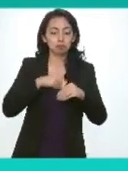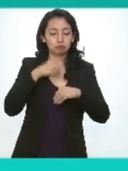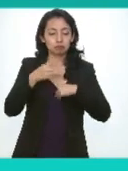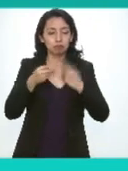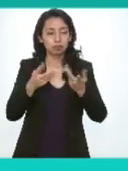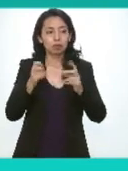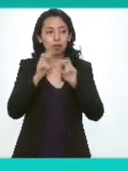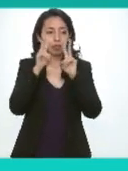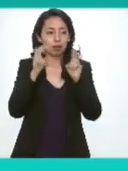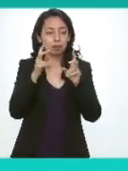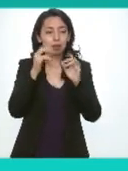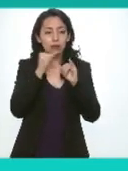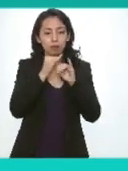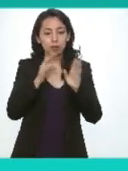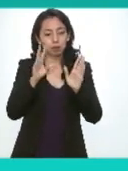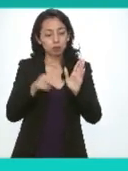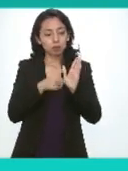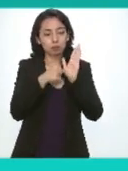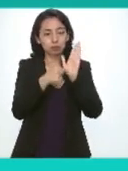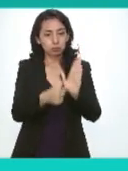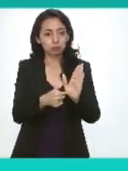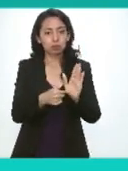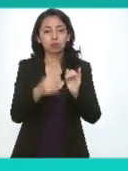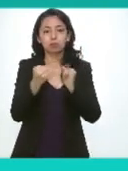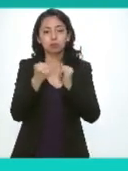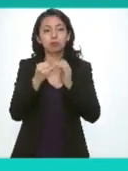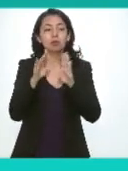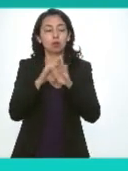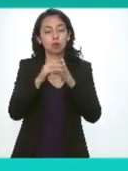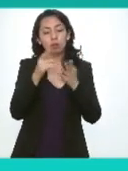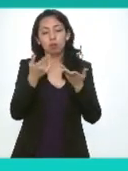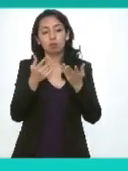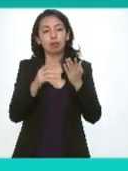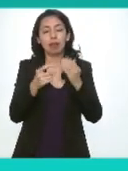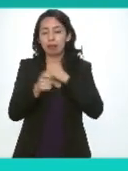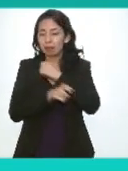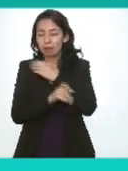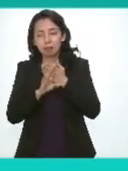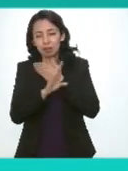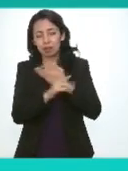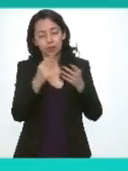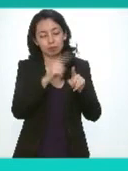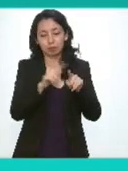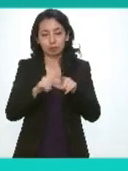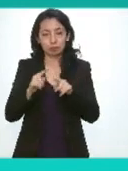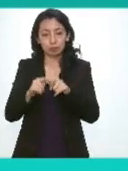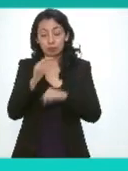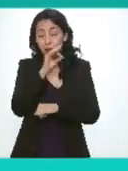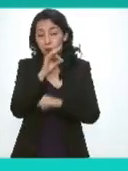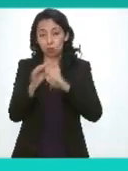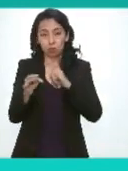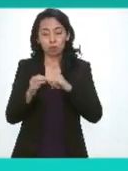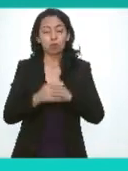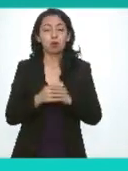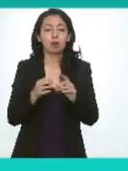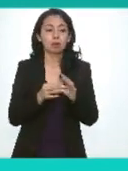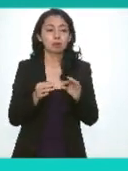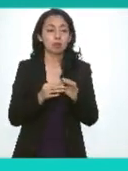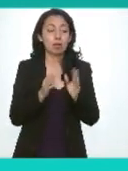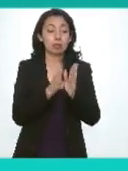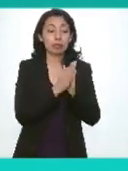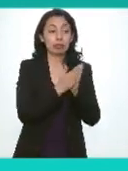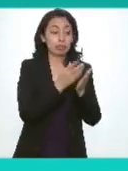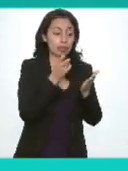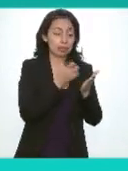transparencia de acceso a la información de rendición de cuentas de prevención de la corrupción y por último comentar que este